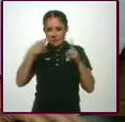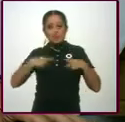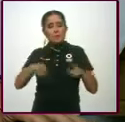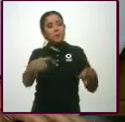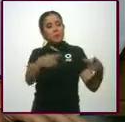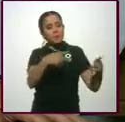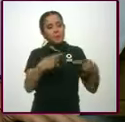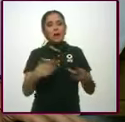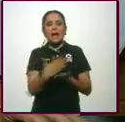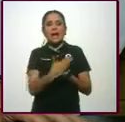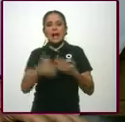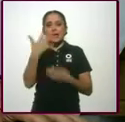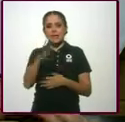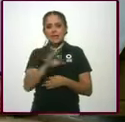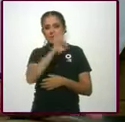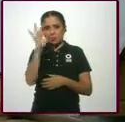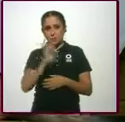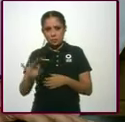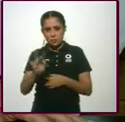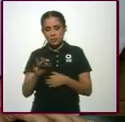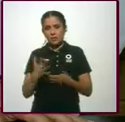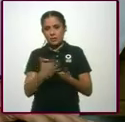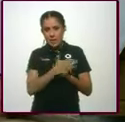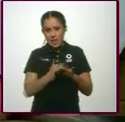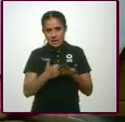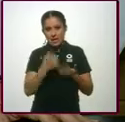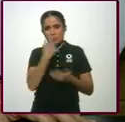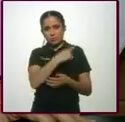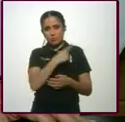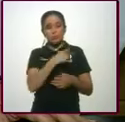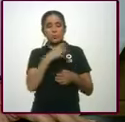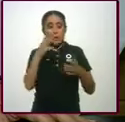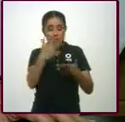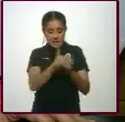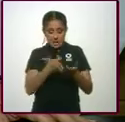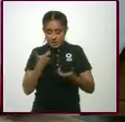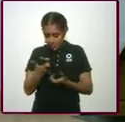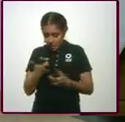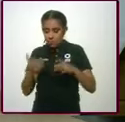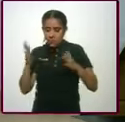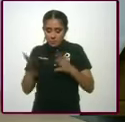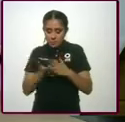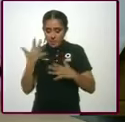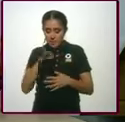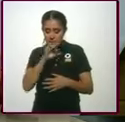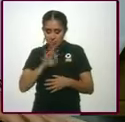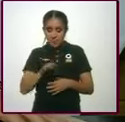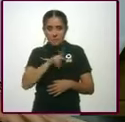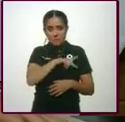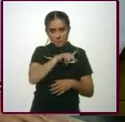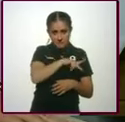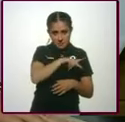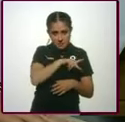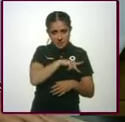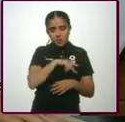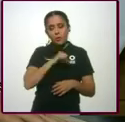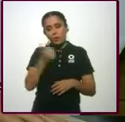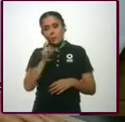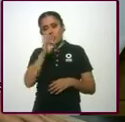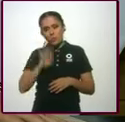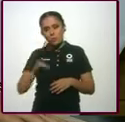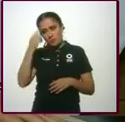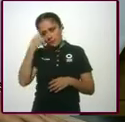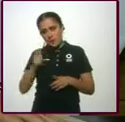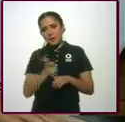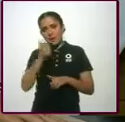10% de lo que venden. De los billetes que vendan, el 10%. El 2% es para las agencias